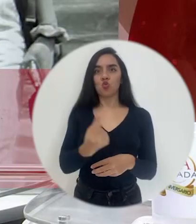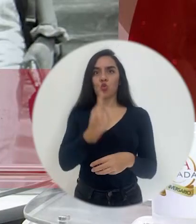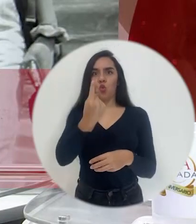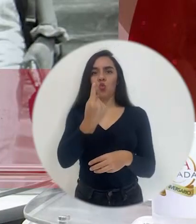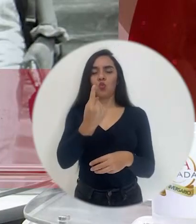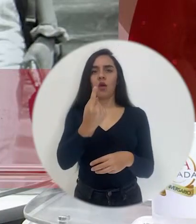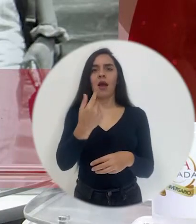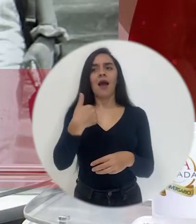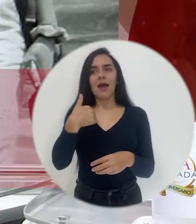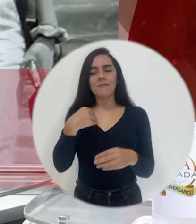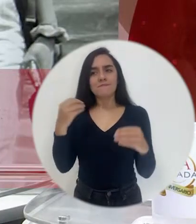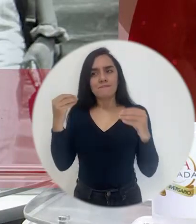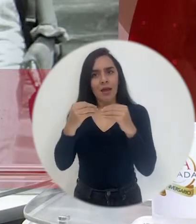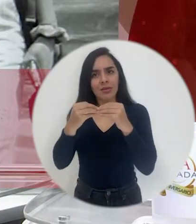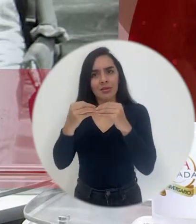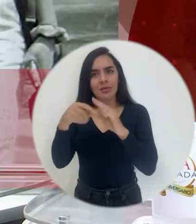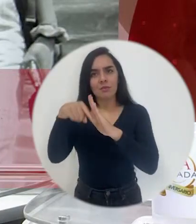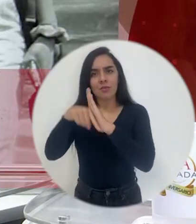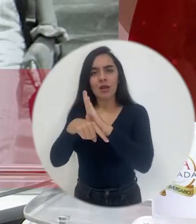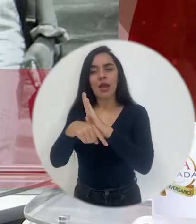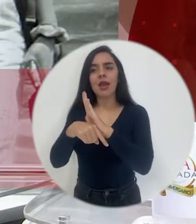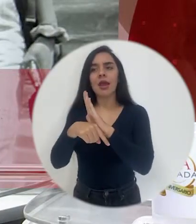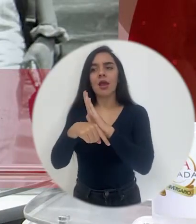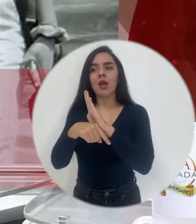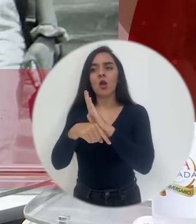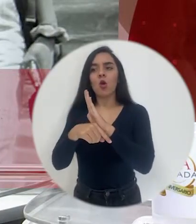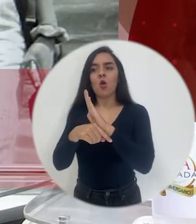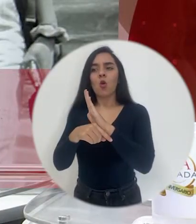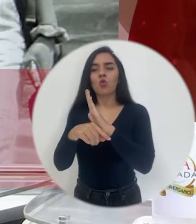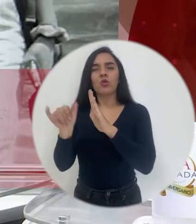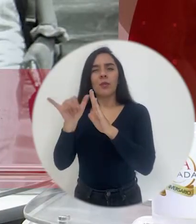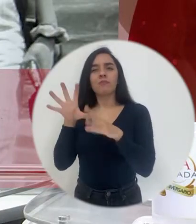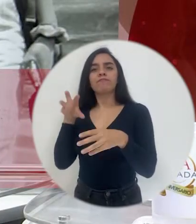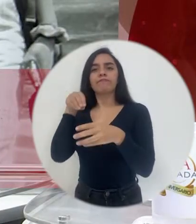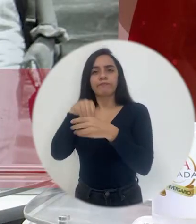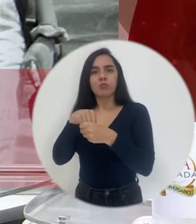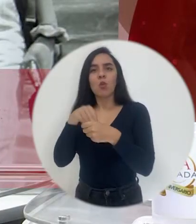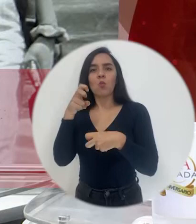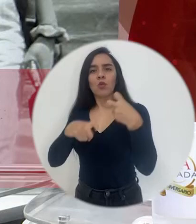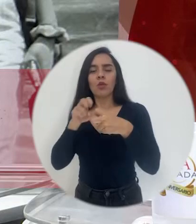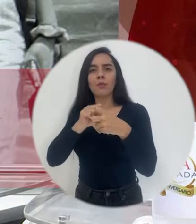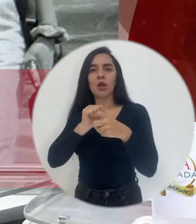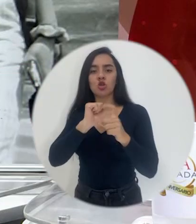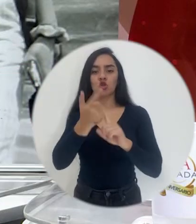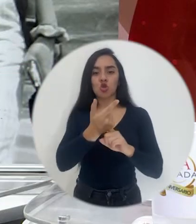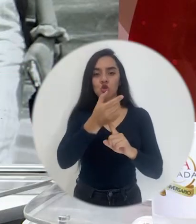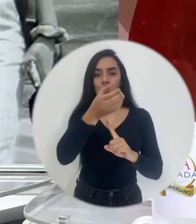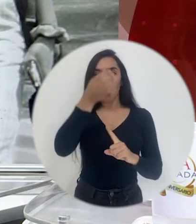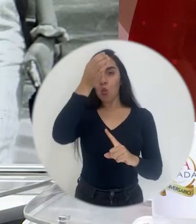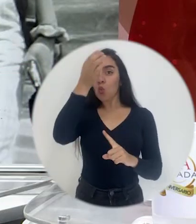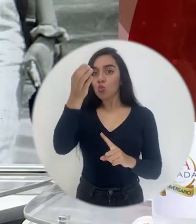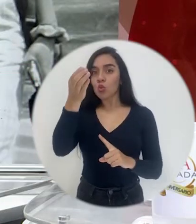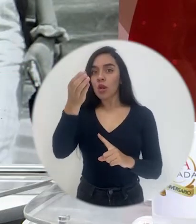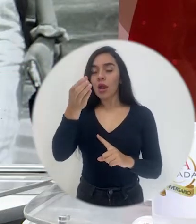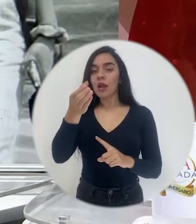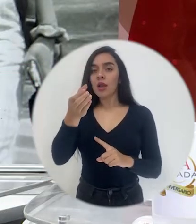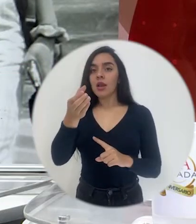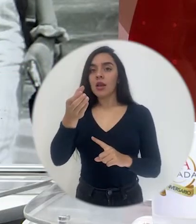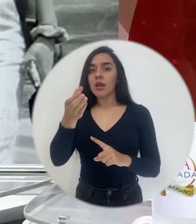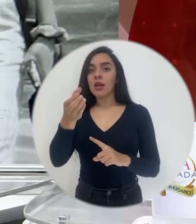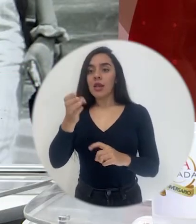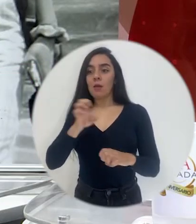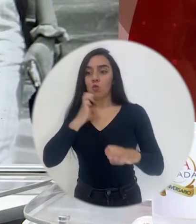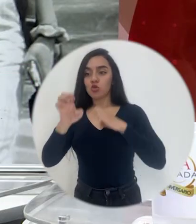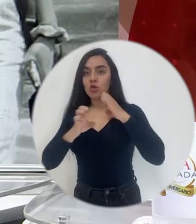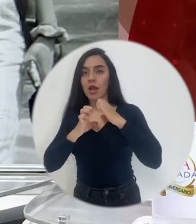va más allá, que puede haber un tema socioemocional e incluso cultural asociada con esa fobia que le